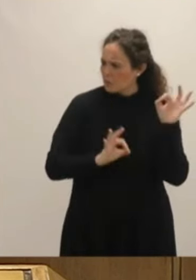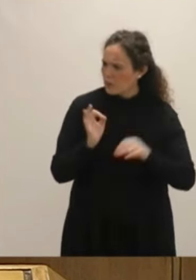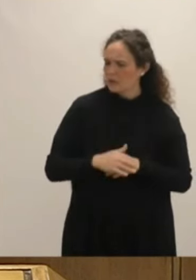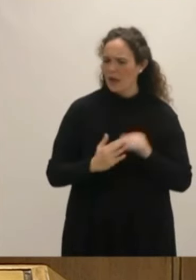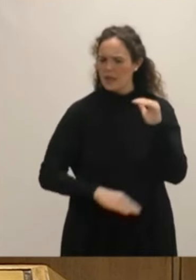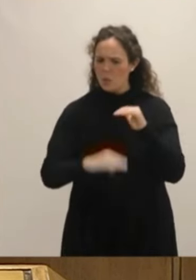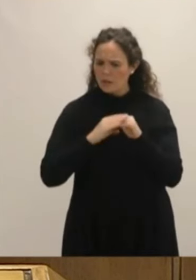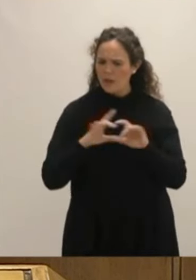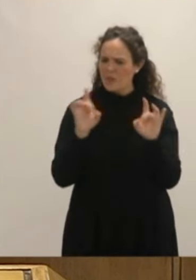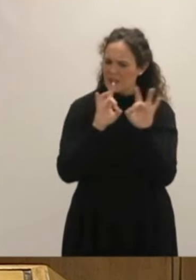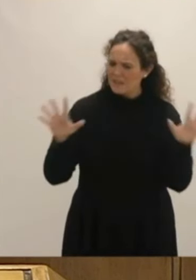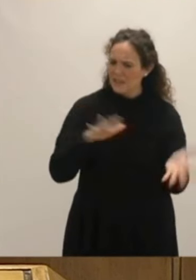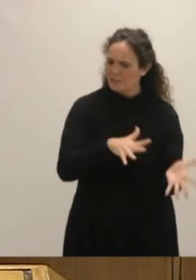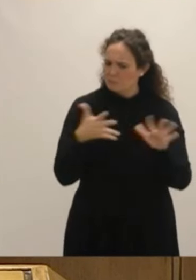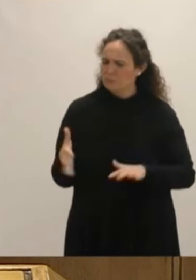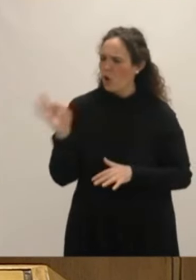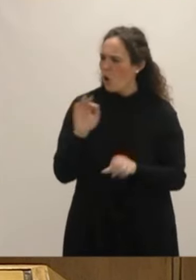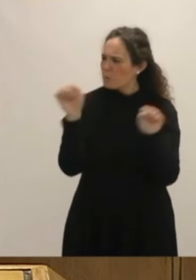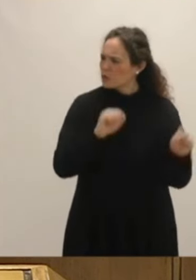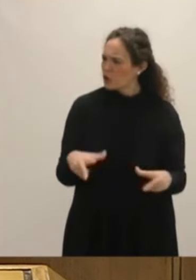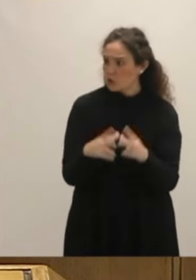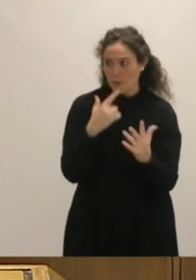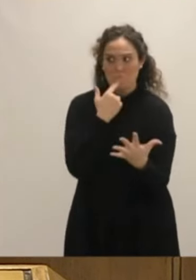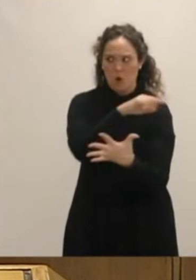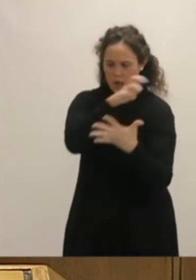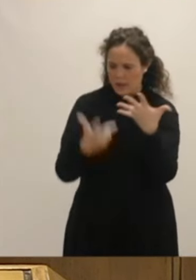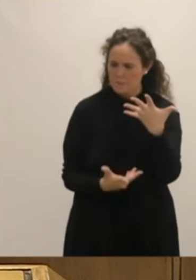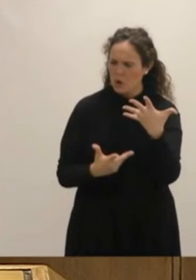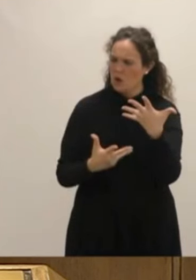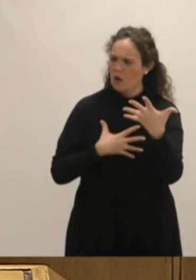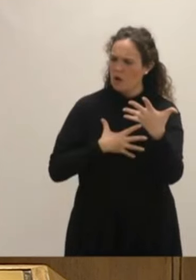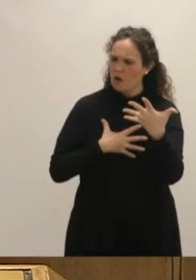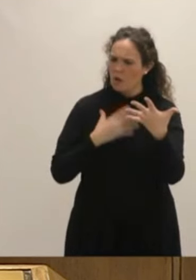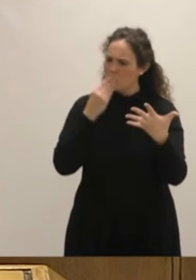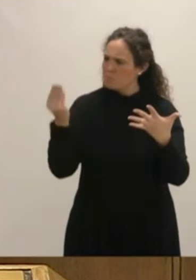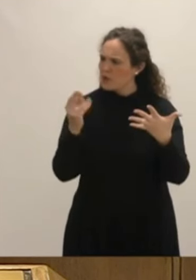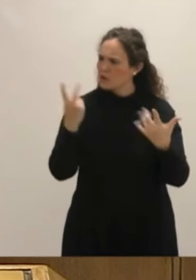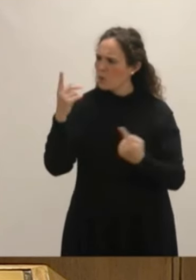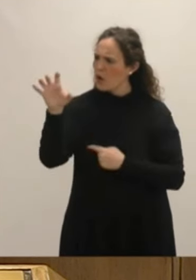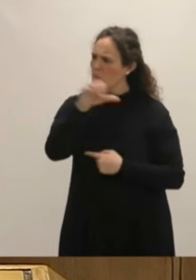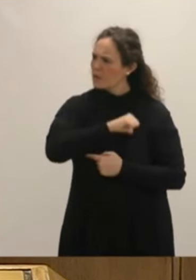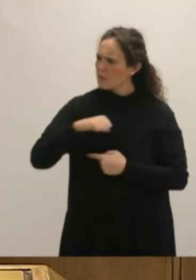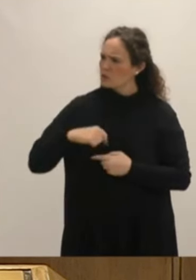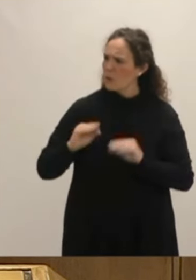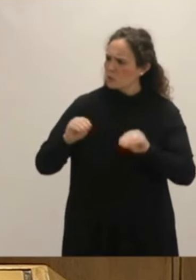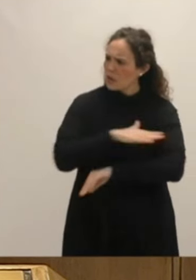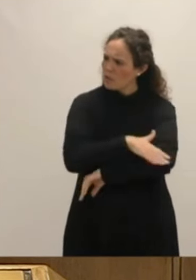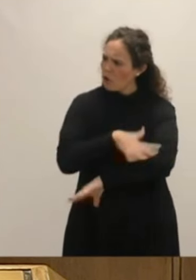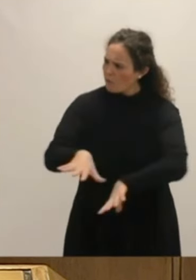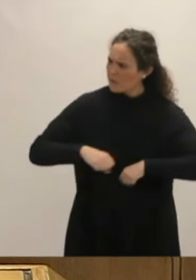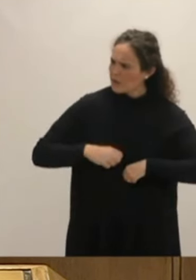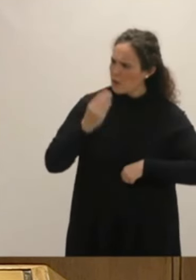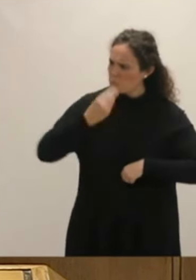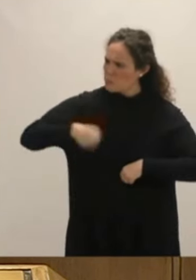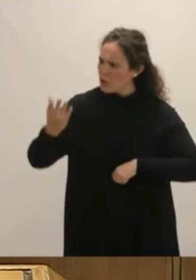ejercicio de las libertades o la protección social, por ejemplo, son mejores en alguna de las comunidades en las que usted gobierna que en